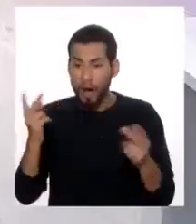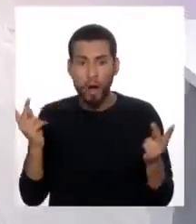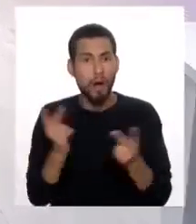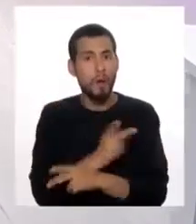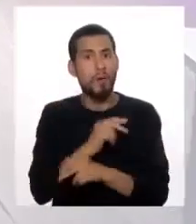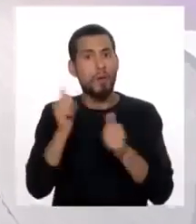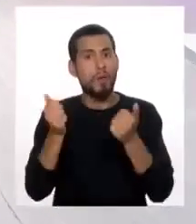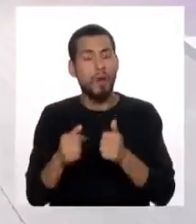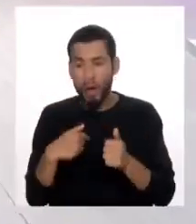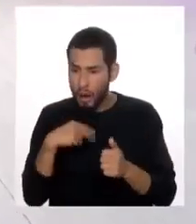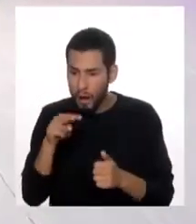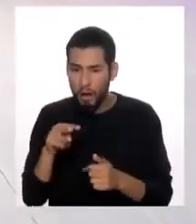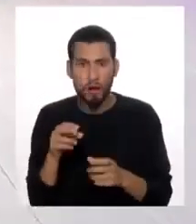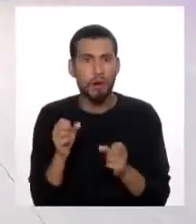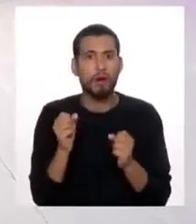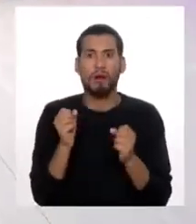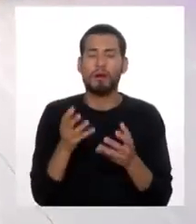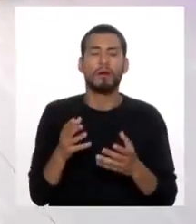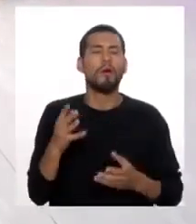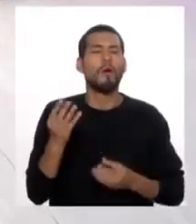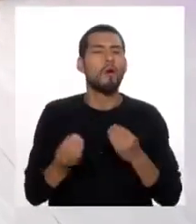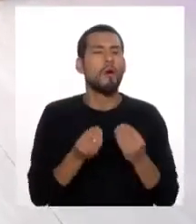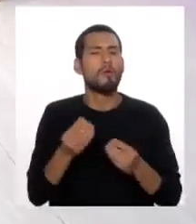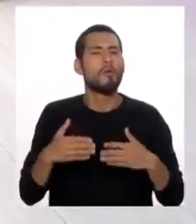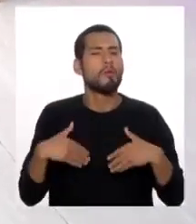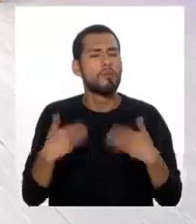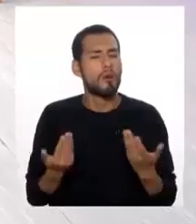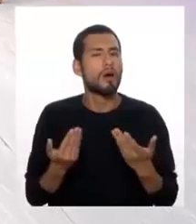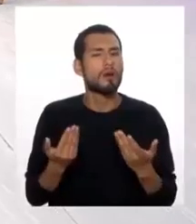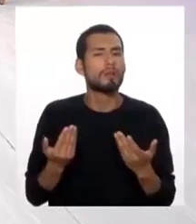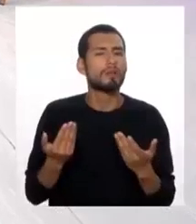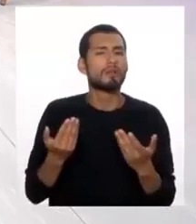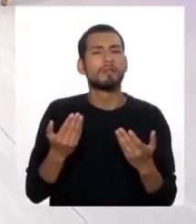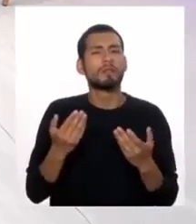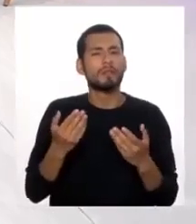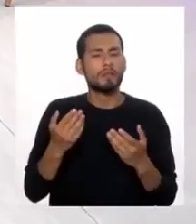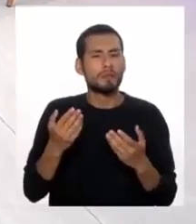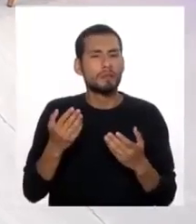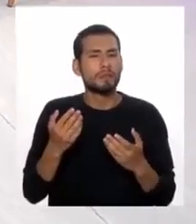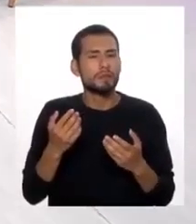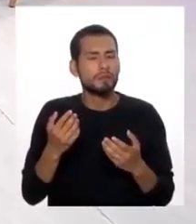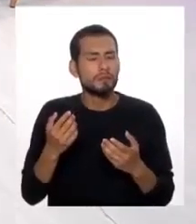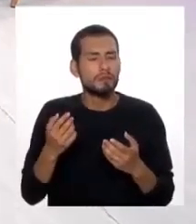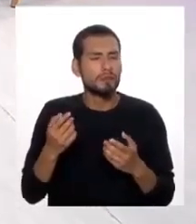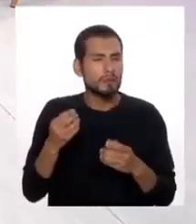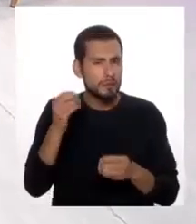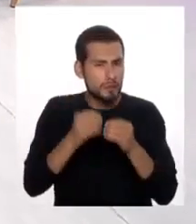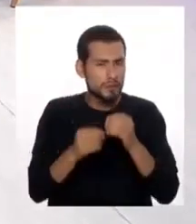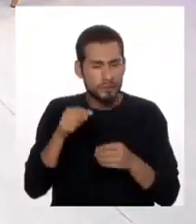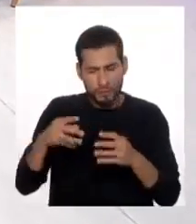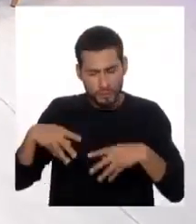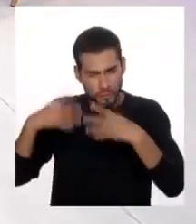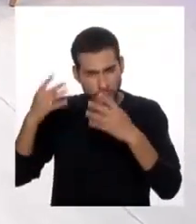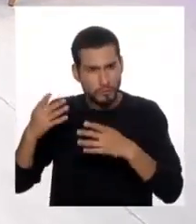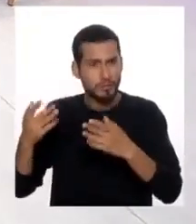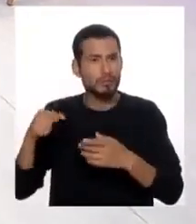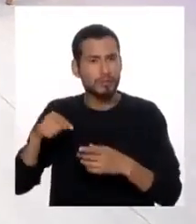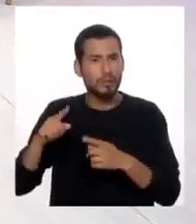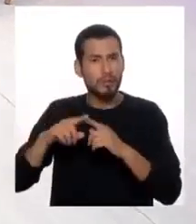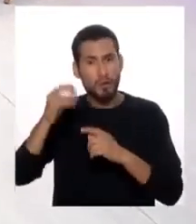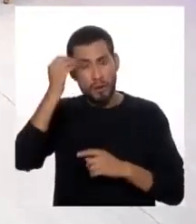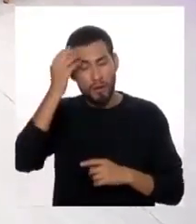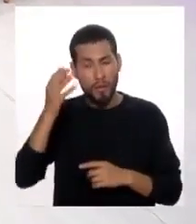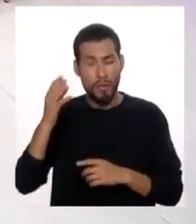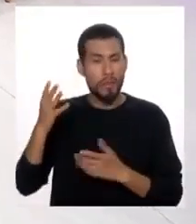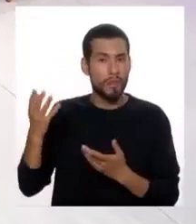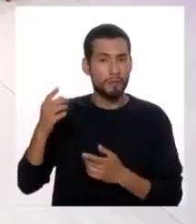instalada. ¿Cómo poder regular o cómo poder atender esta tendencia que viene desde las redes sociales con estereotipos